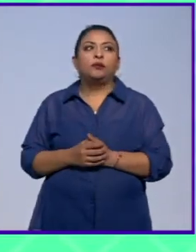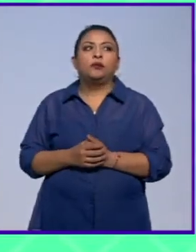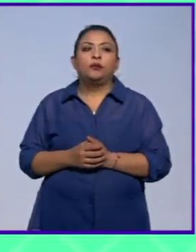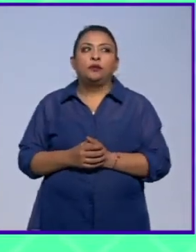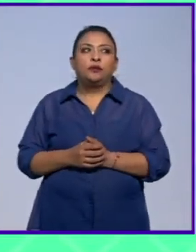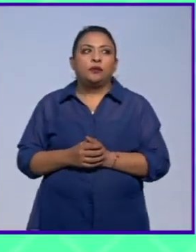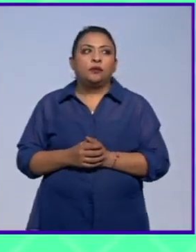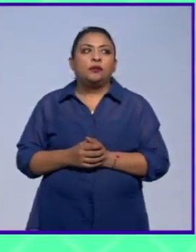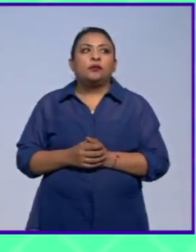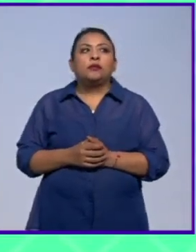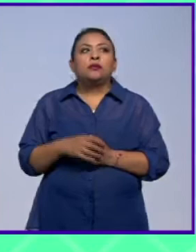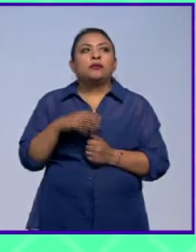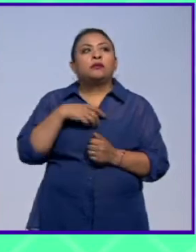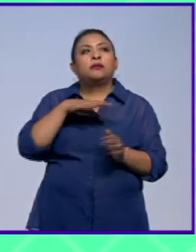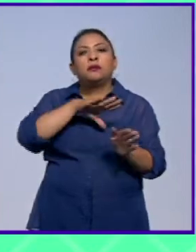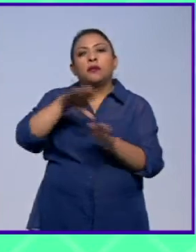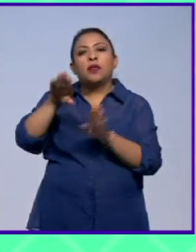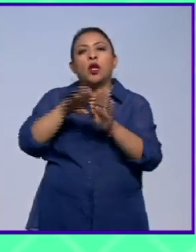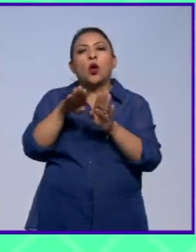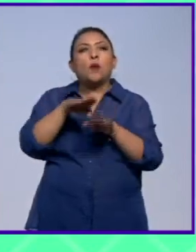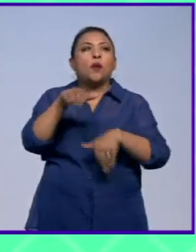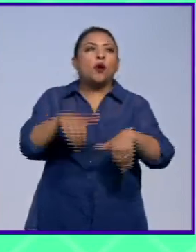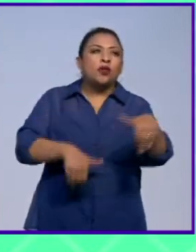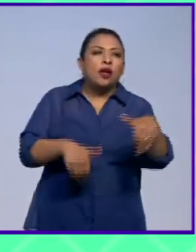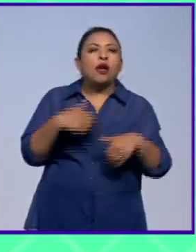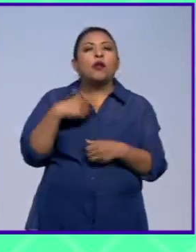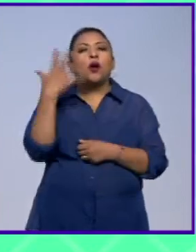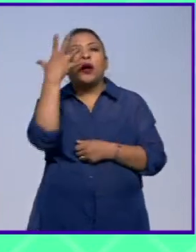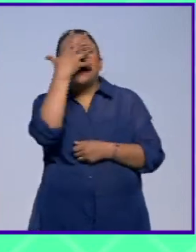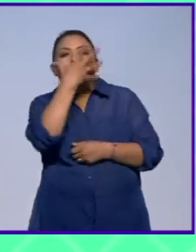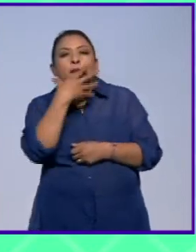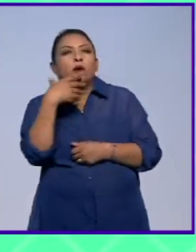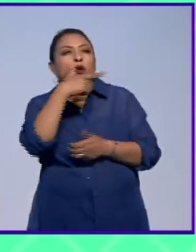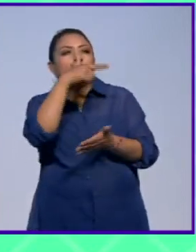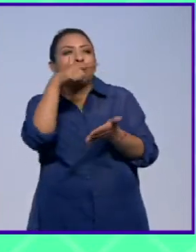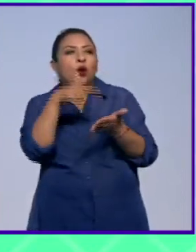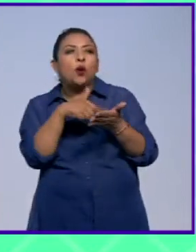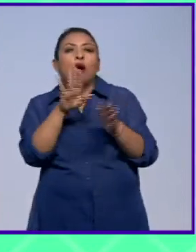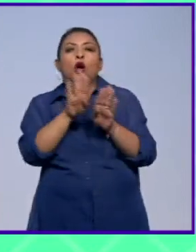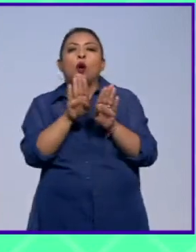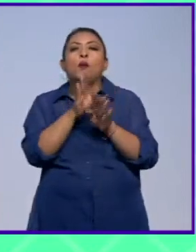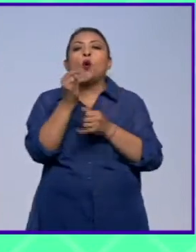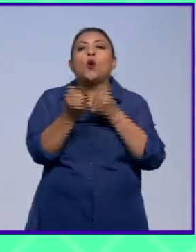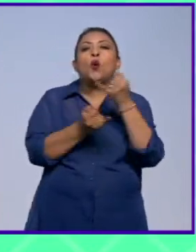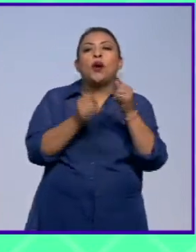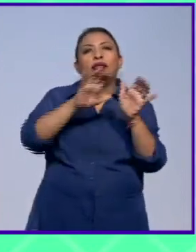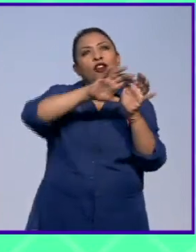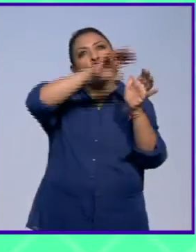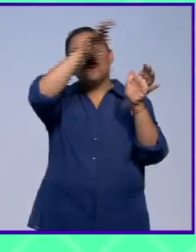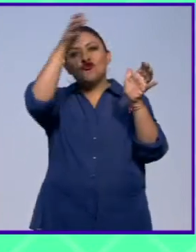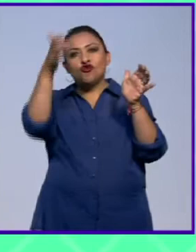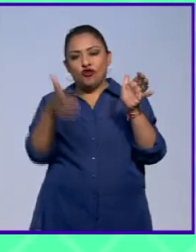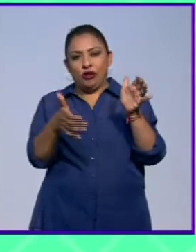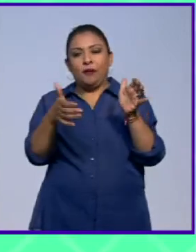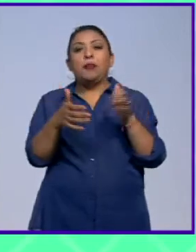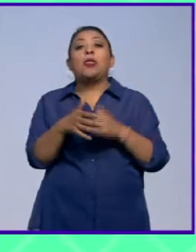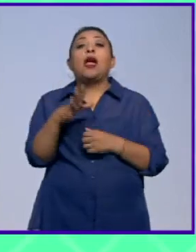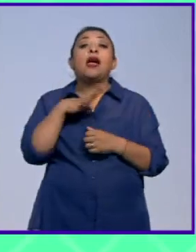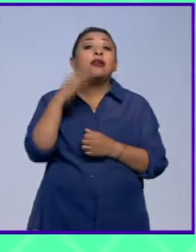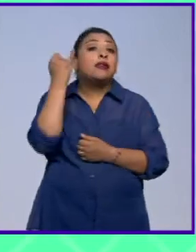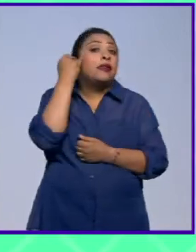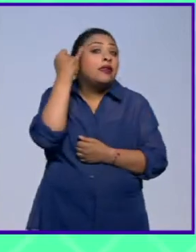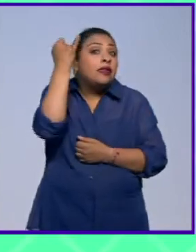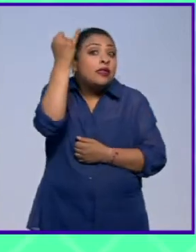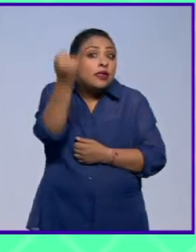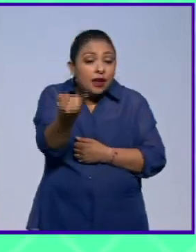más allá de las obras más allá de lo hermoso que es el juguete de este globito la idea